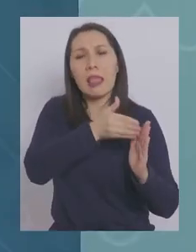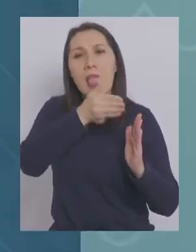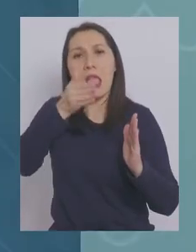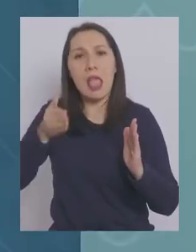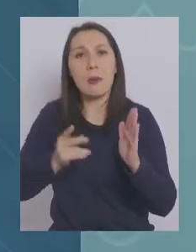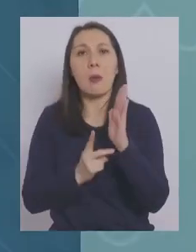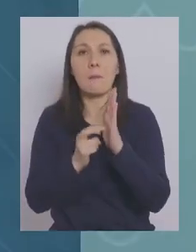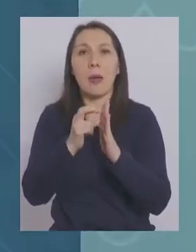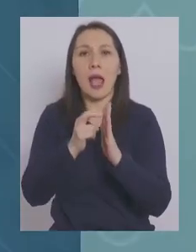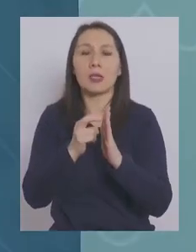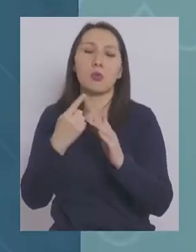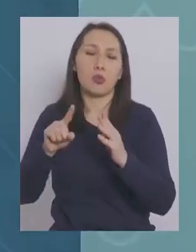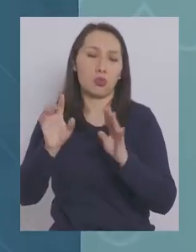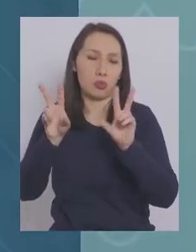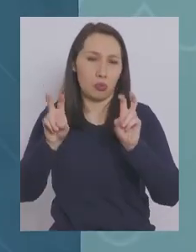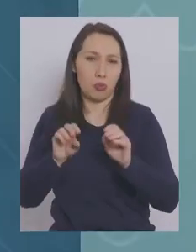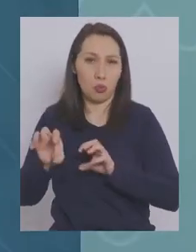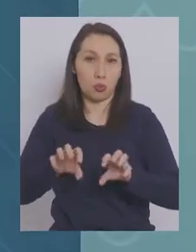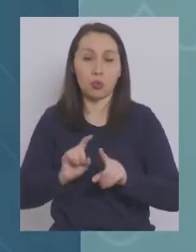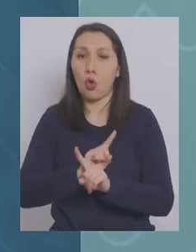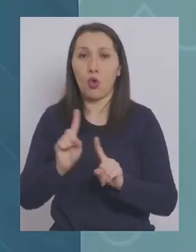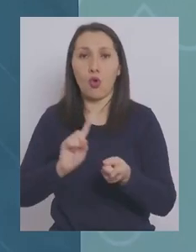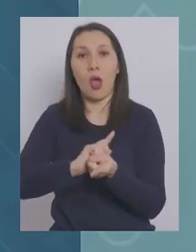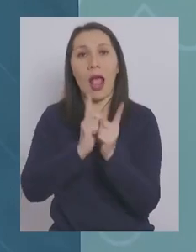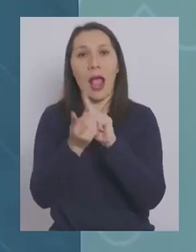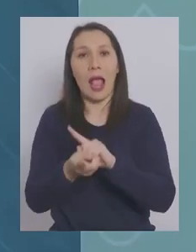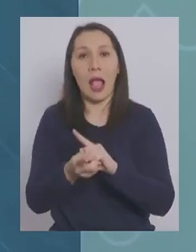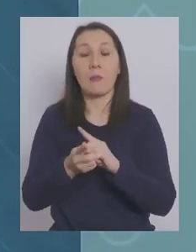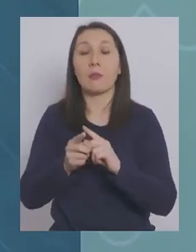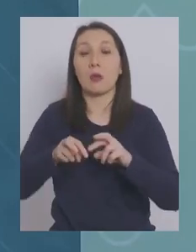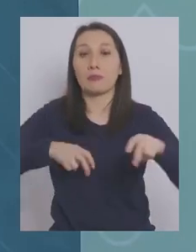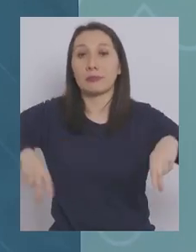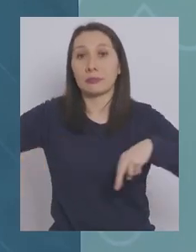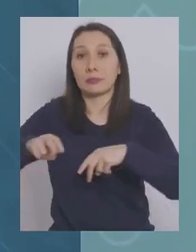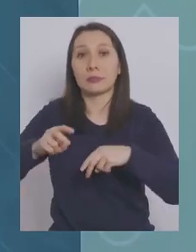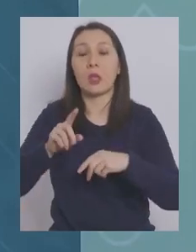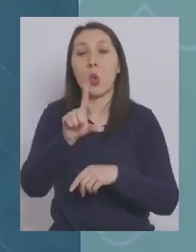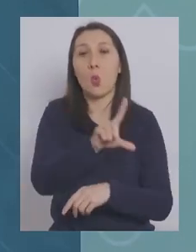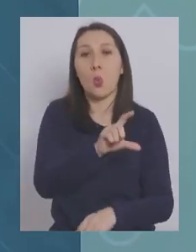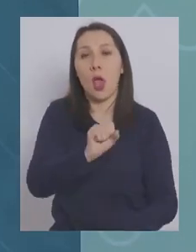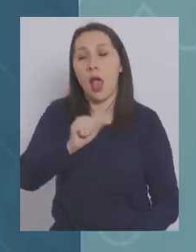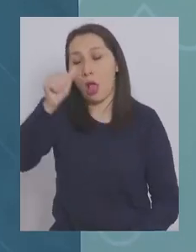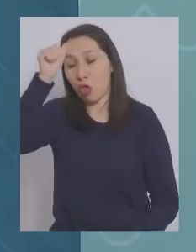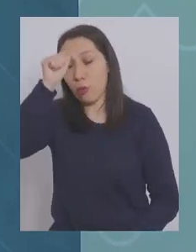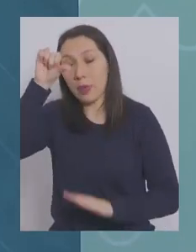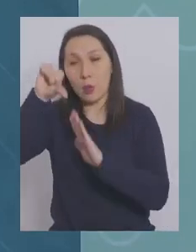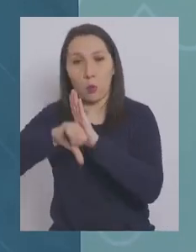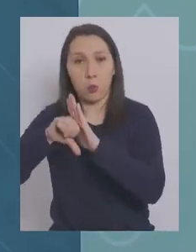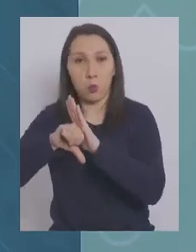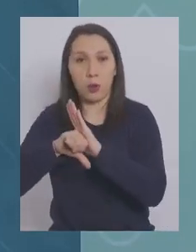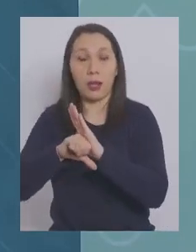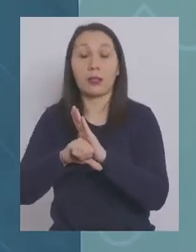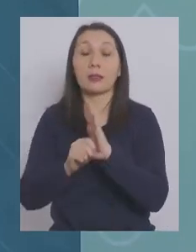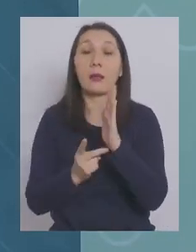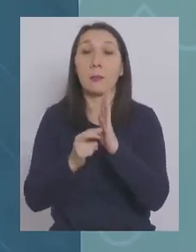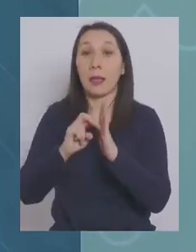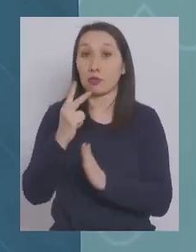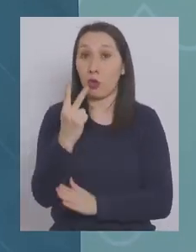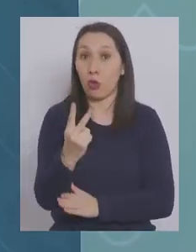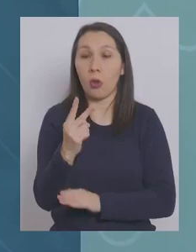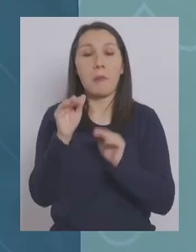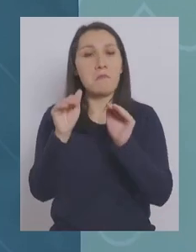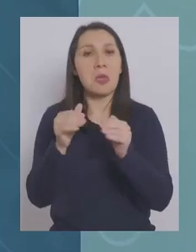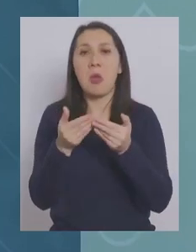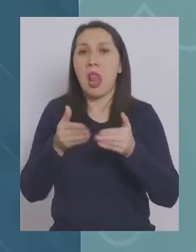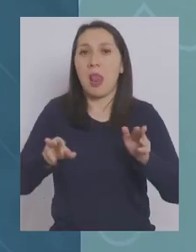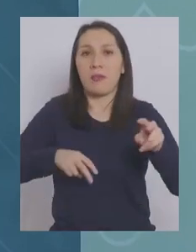entre otras medidas. No habrá cambios en cuanto a desplazamientos en general de lunes a domingos en cuarentena. En transición se mantiene la